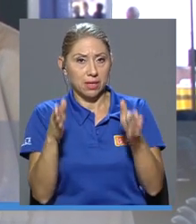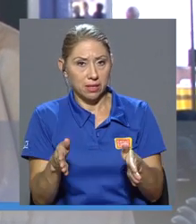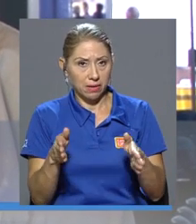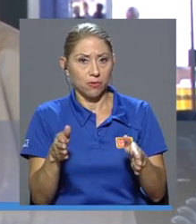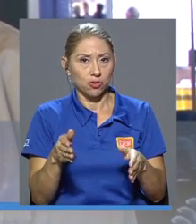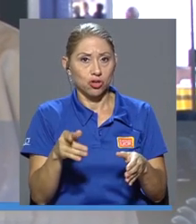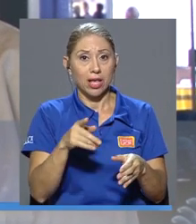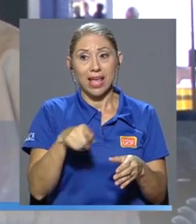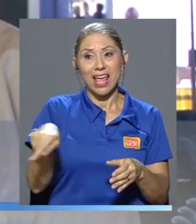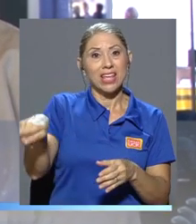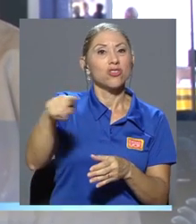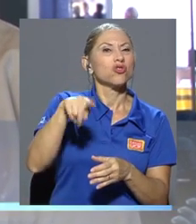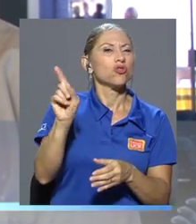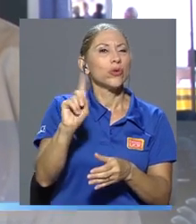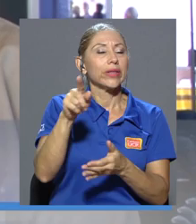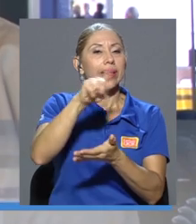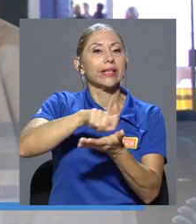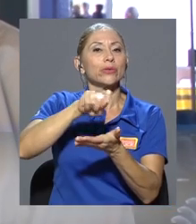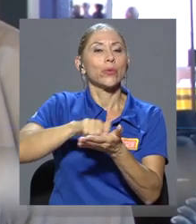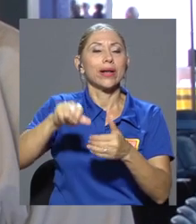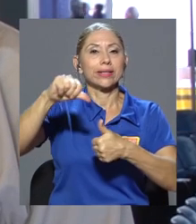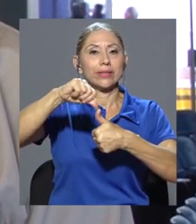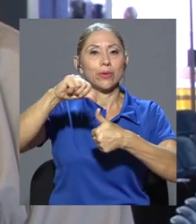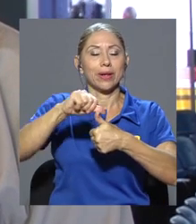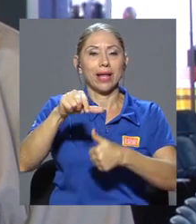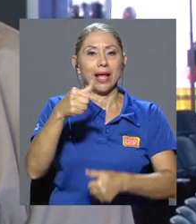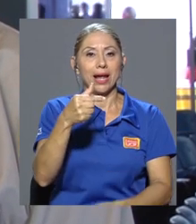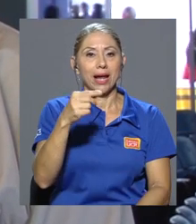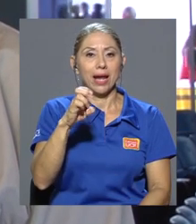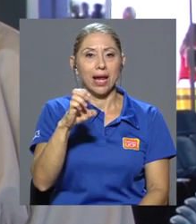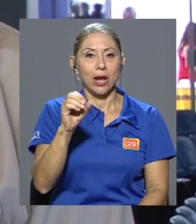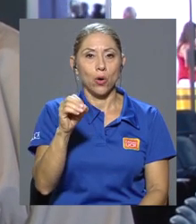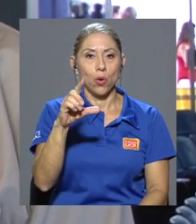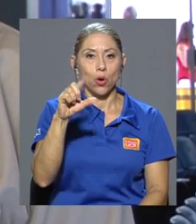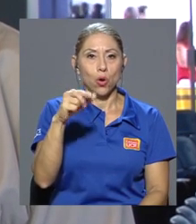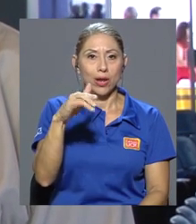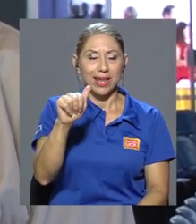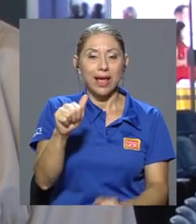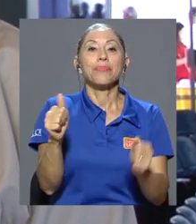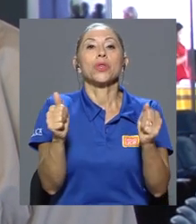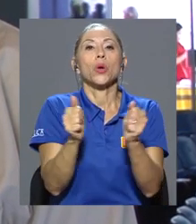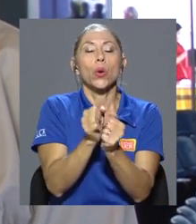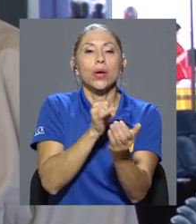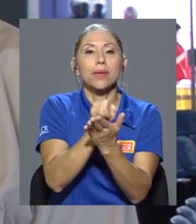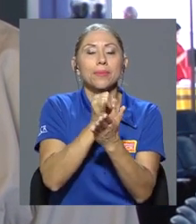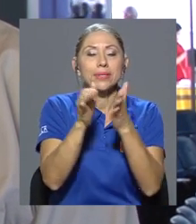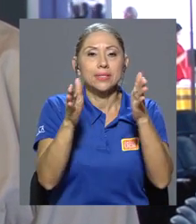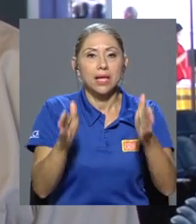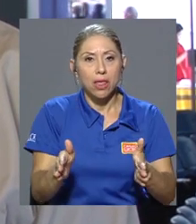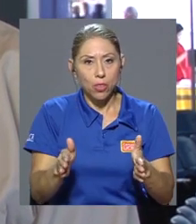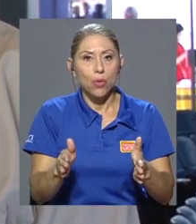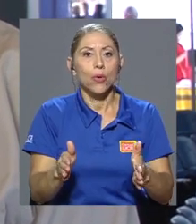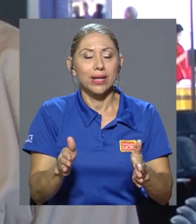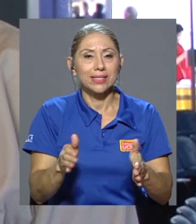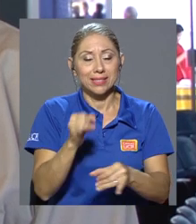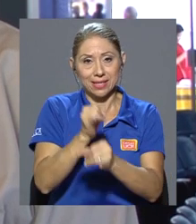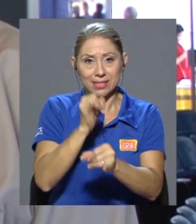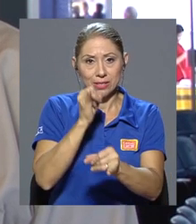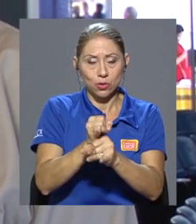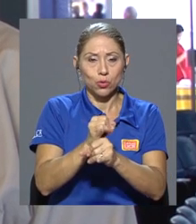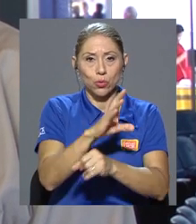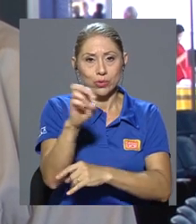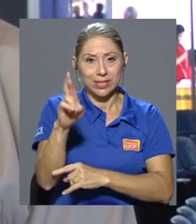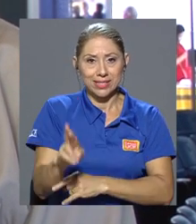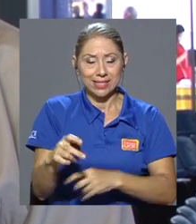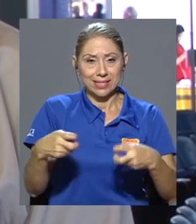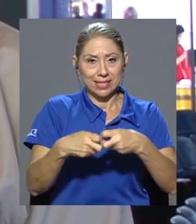se encuentran en la Escuela Centroamericana de Geología, en conjunto también con investigadores que se encuentran en el Instituto de Costa Rica